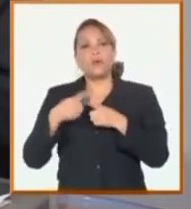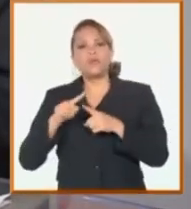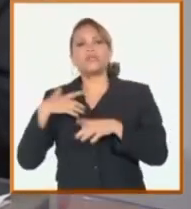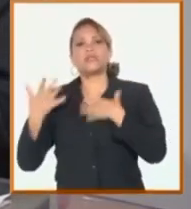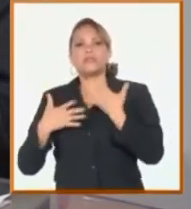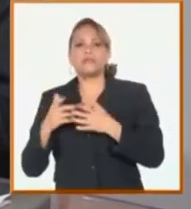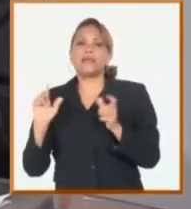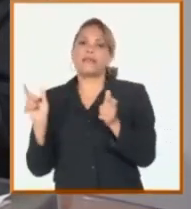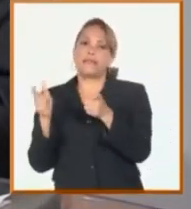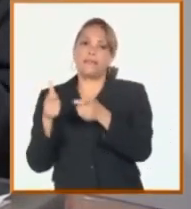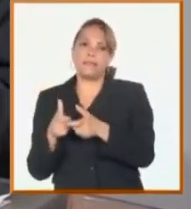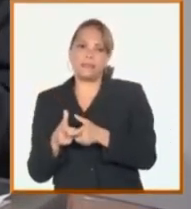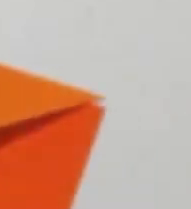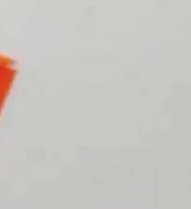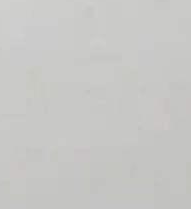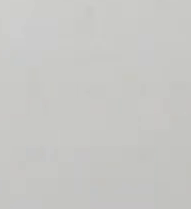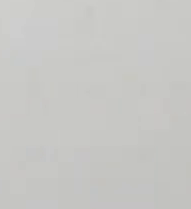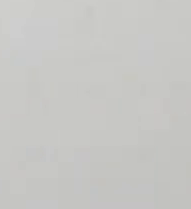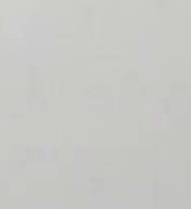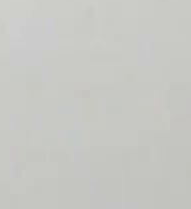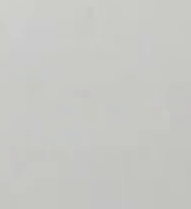más impacto en la población y en la economía.